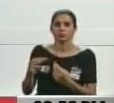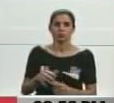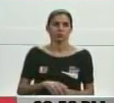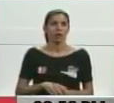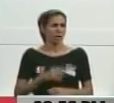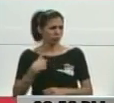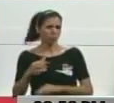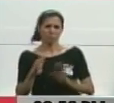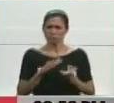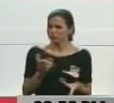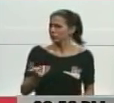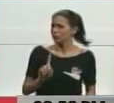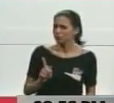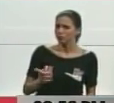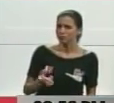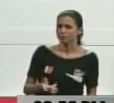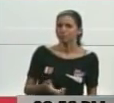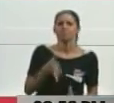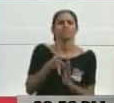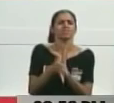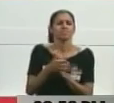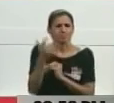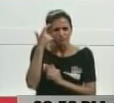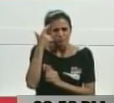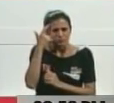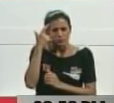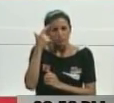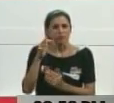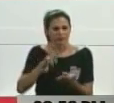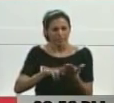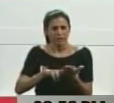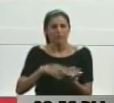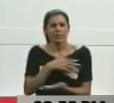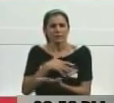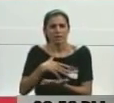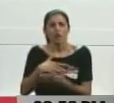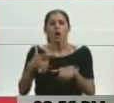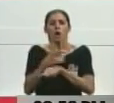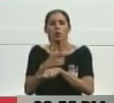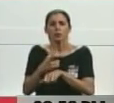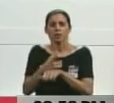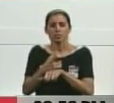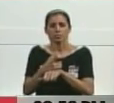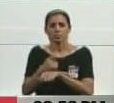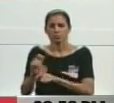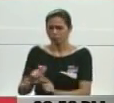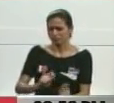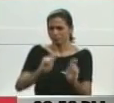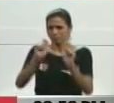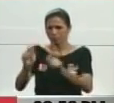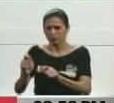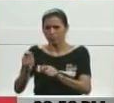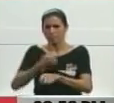¿Qué ocurriría aquí? ¿O es que ustedes en verdad prefieren que gobierne Ramón Jalú a que esté el presidente Nicolás Maduro?